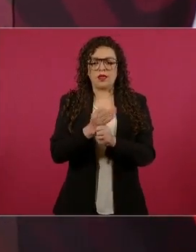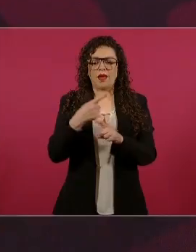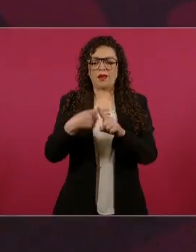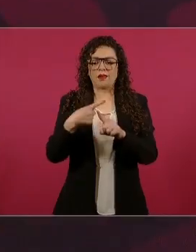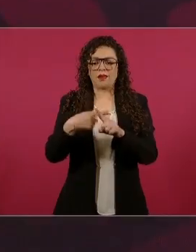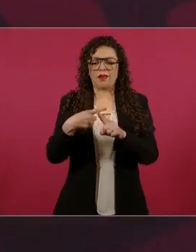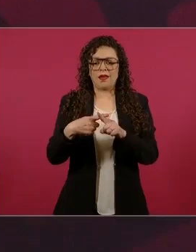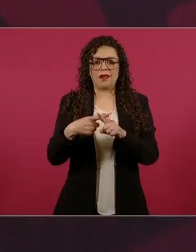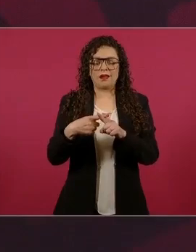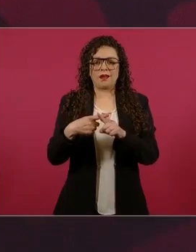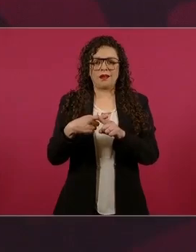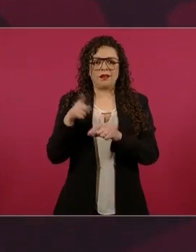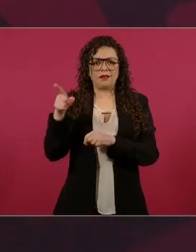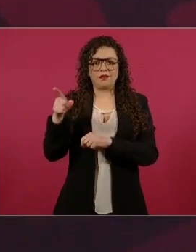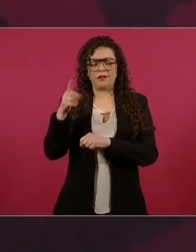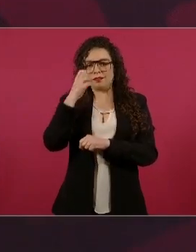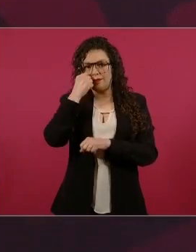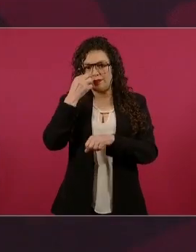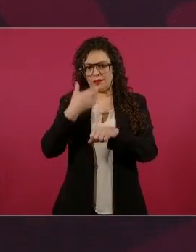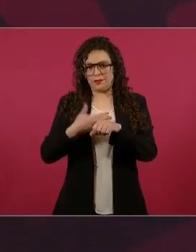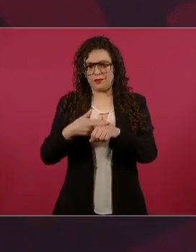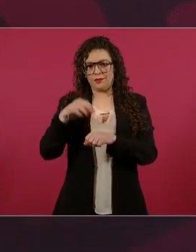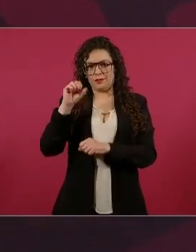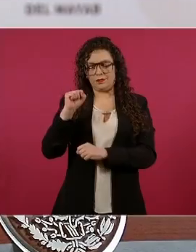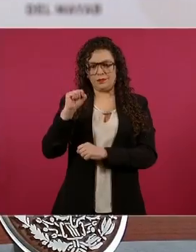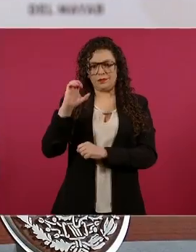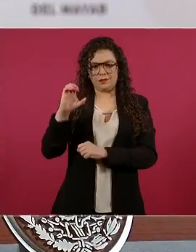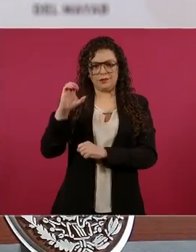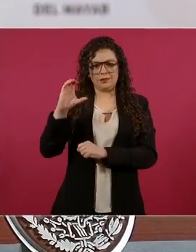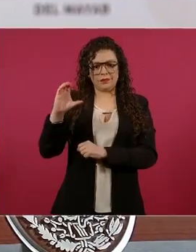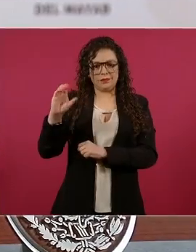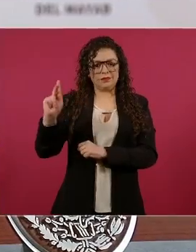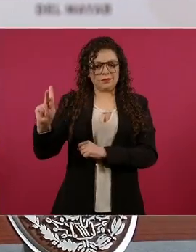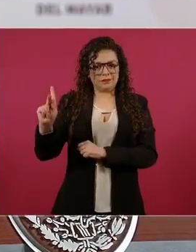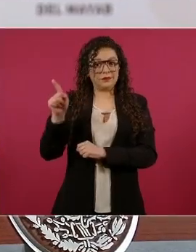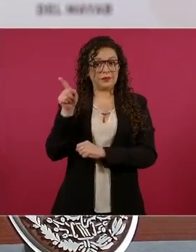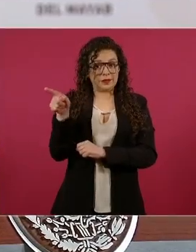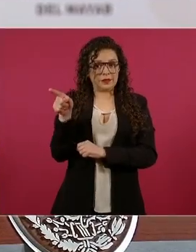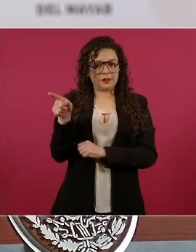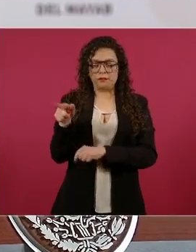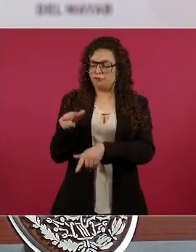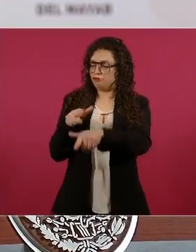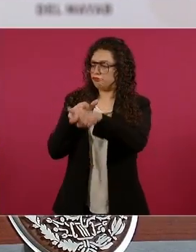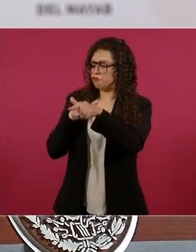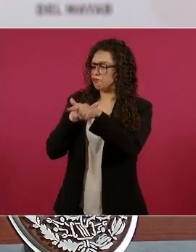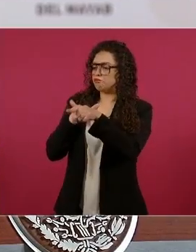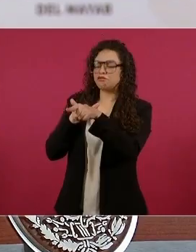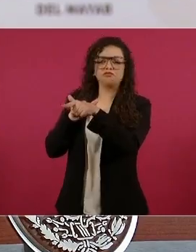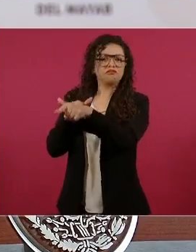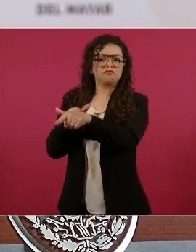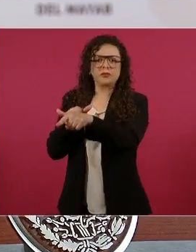va a continuar como secretario de Hacienda. Entonces,